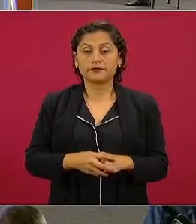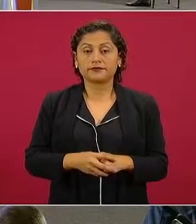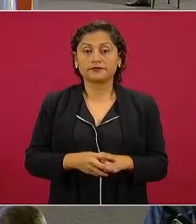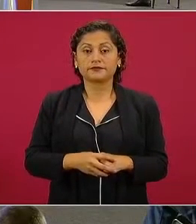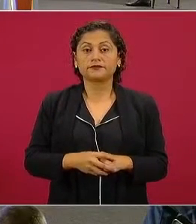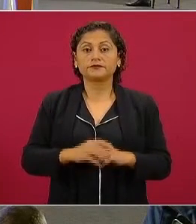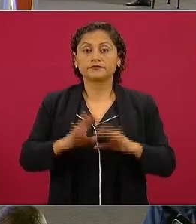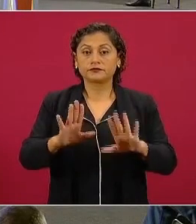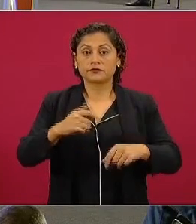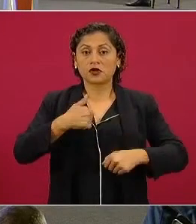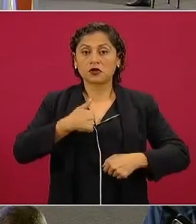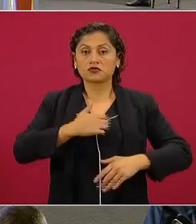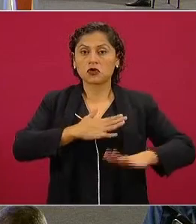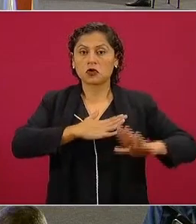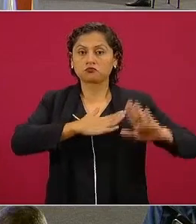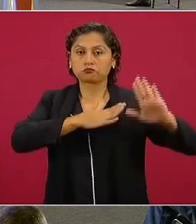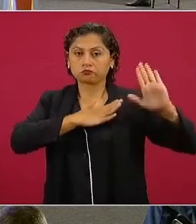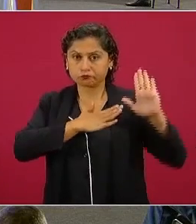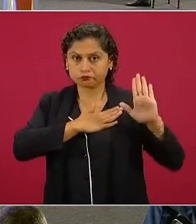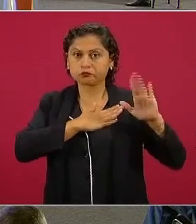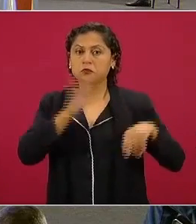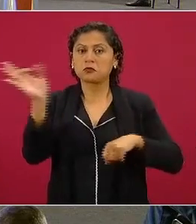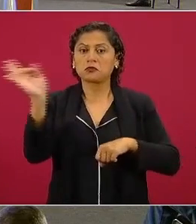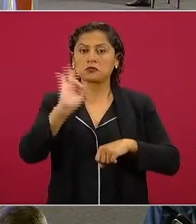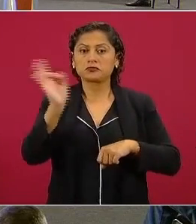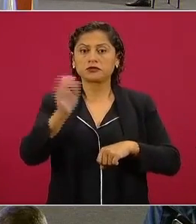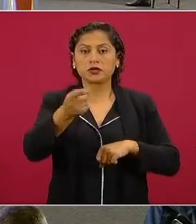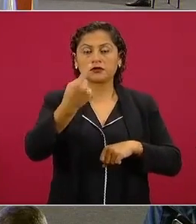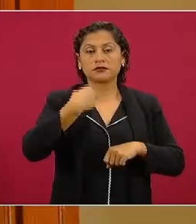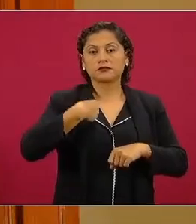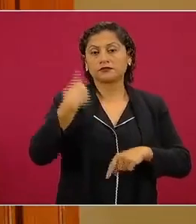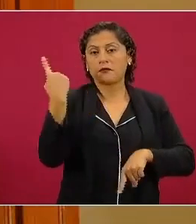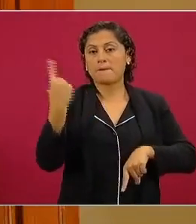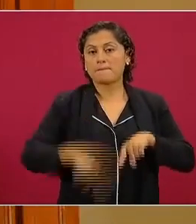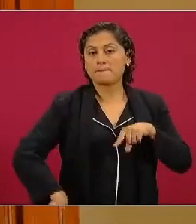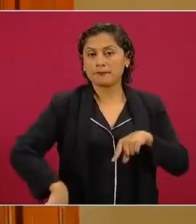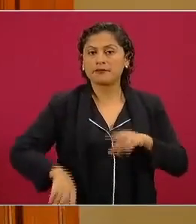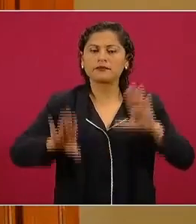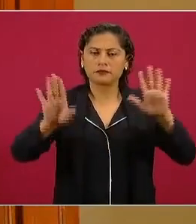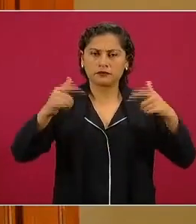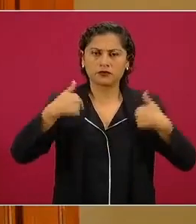cumpliré el compromiso de someterme a la revocación del mandato cumplido